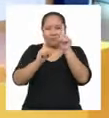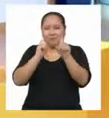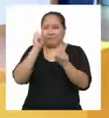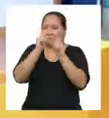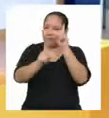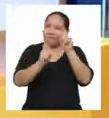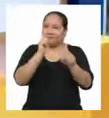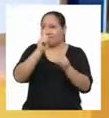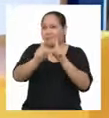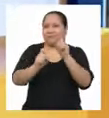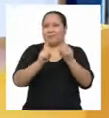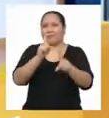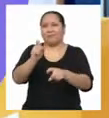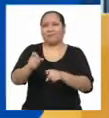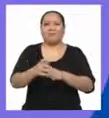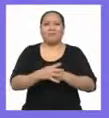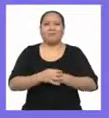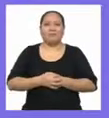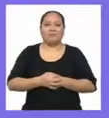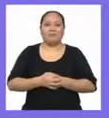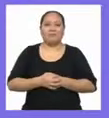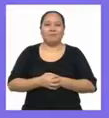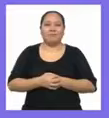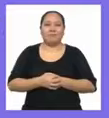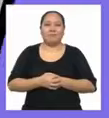Pregunta